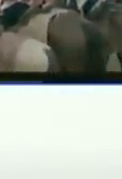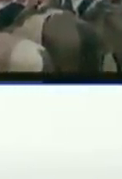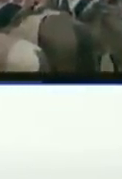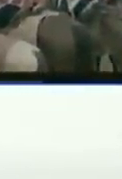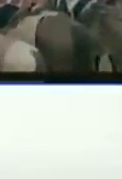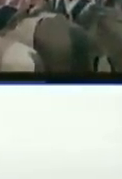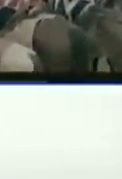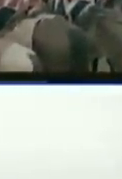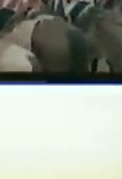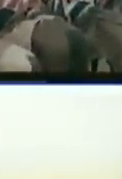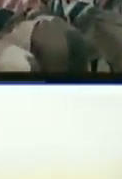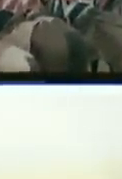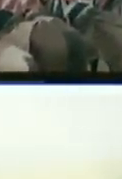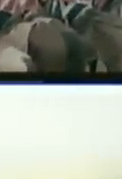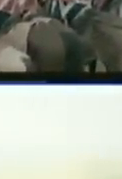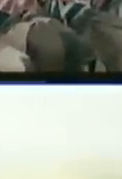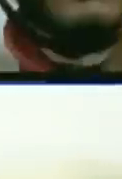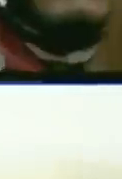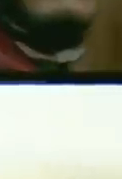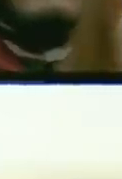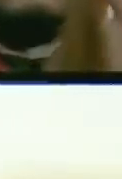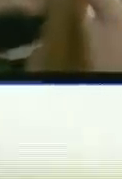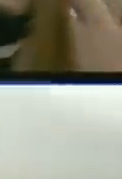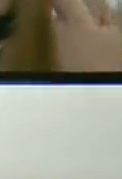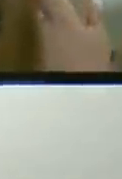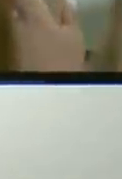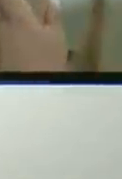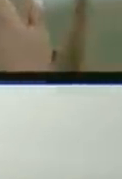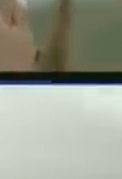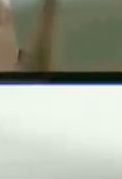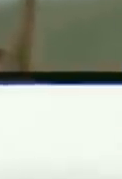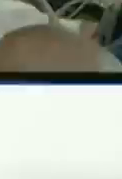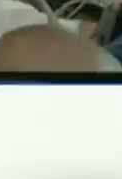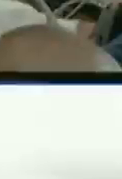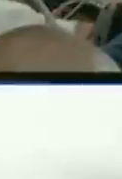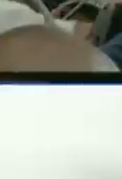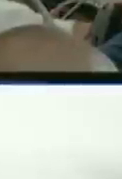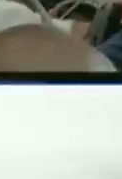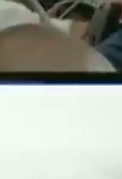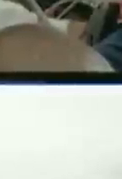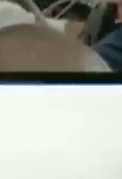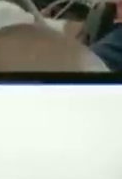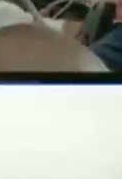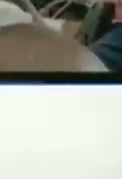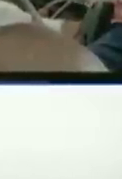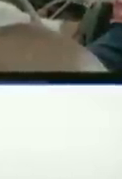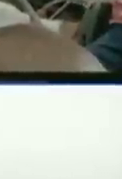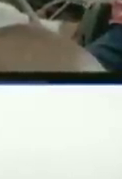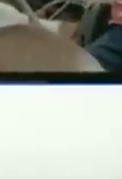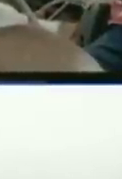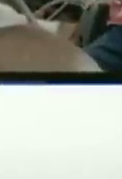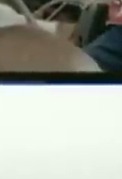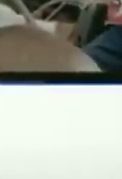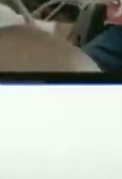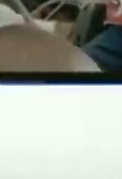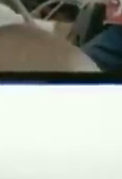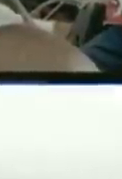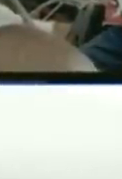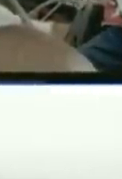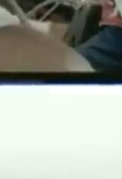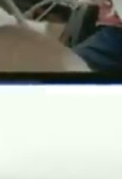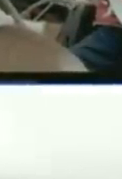Lamata que ya tienen el guión ya tienen avanzado